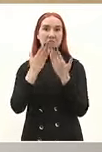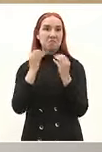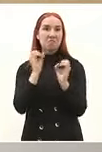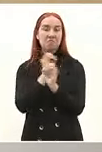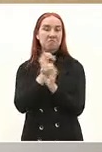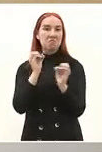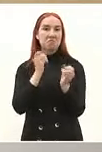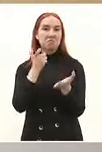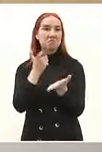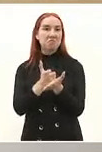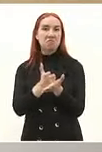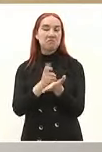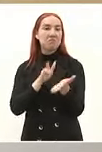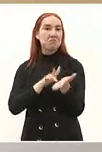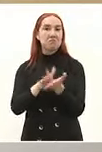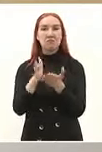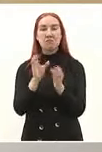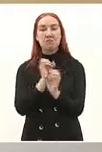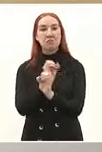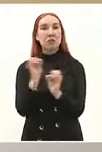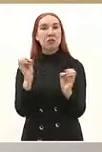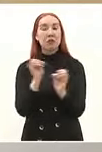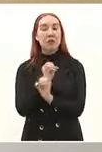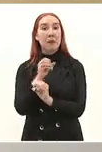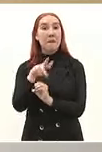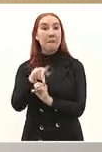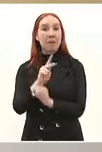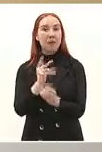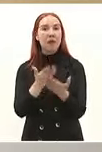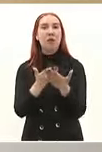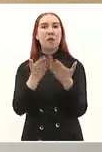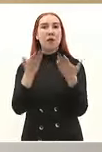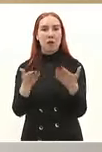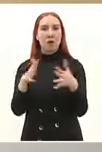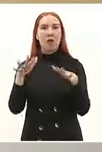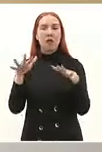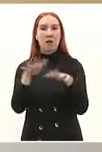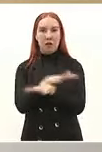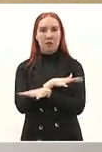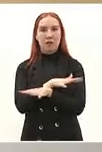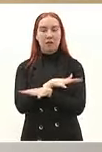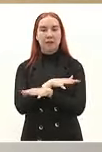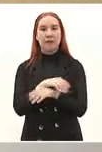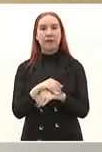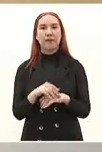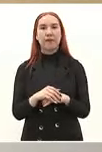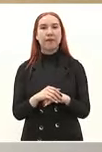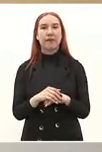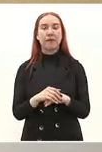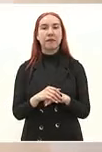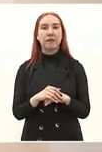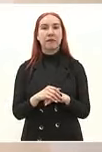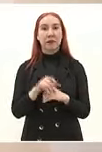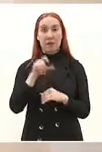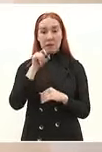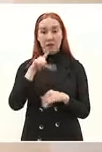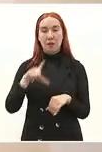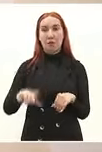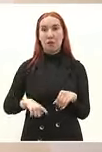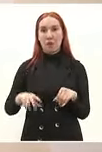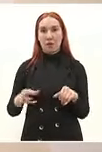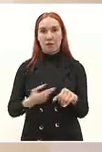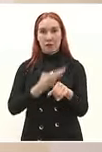nada ahora lo hablamos con Ricardo ellos están aportando el gobierno